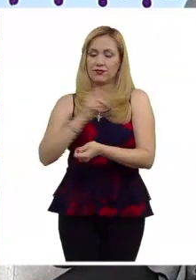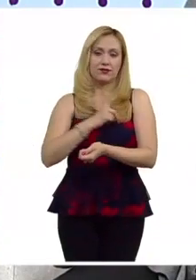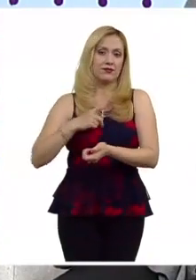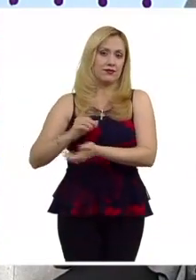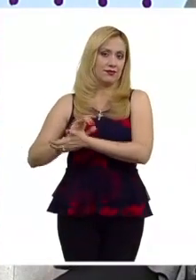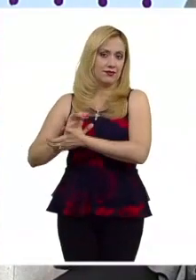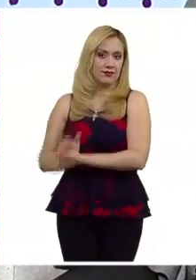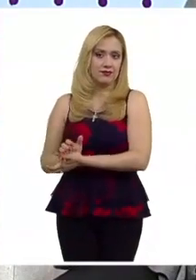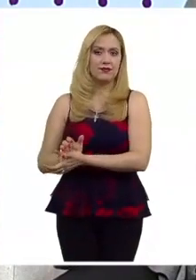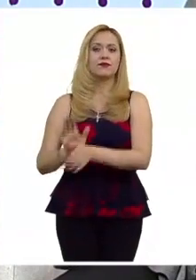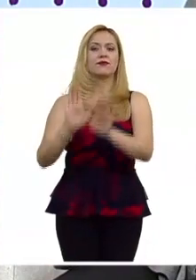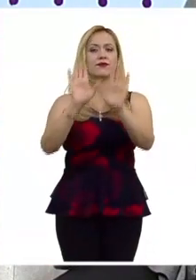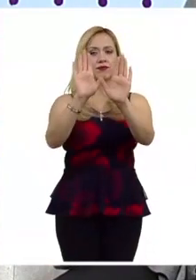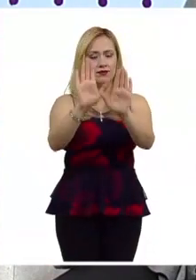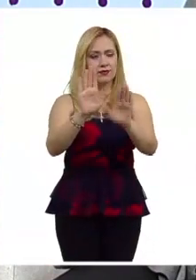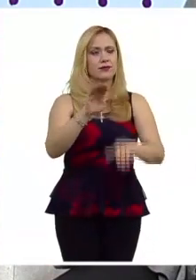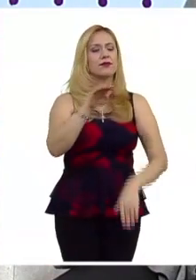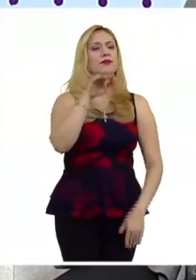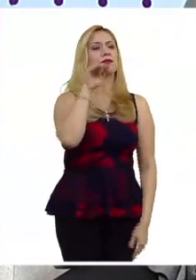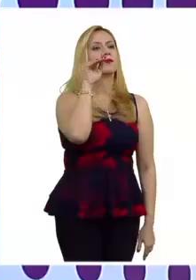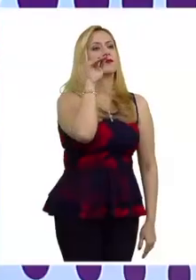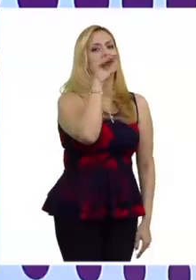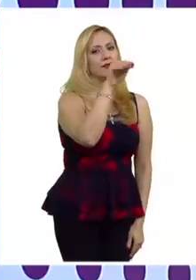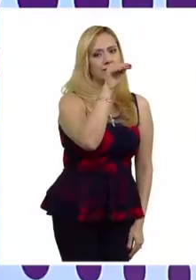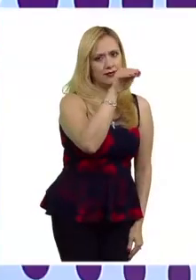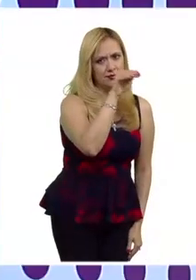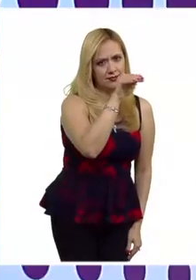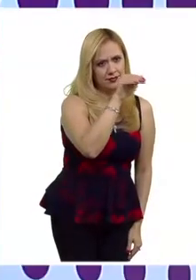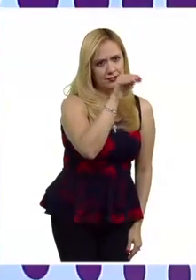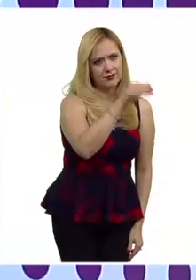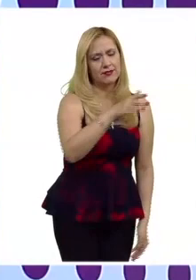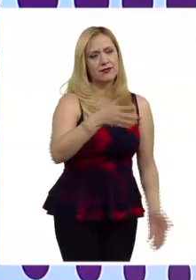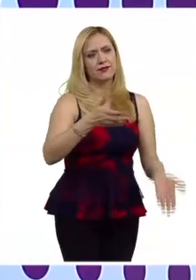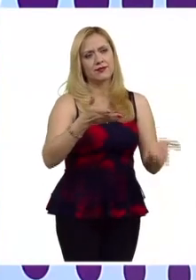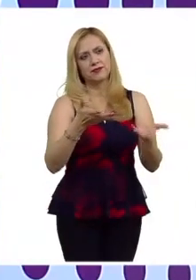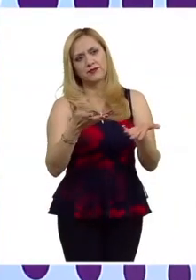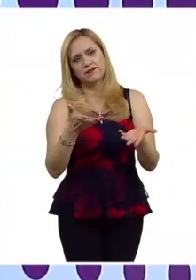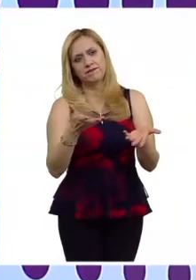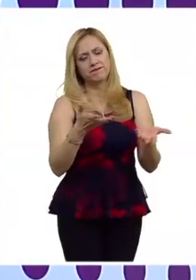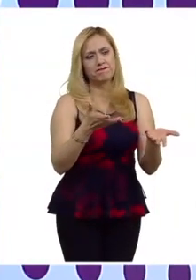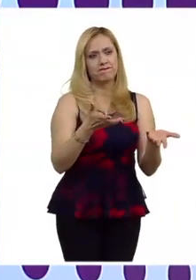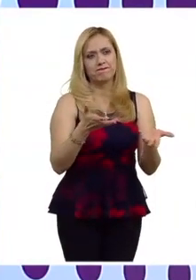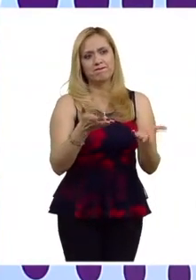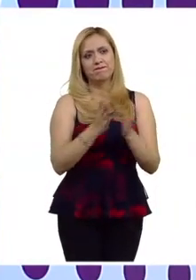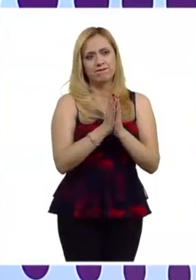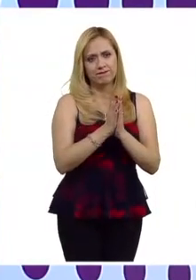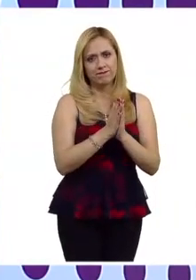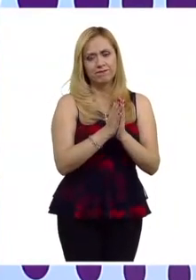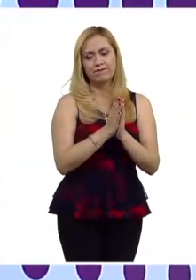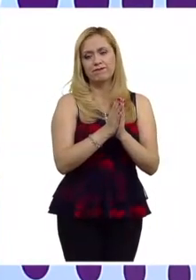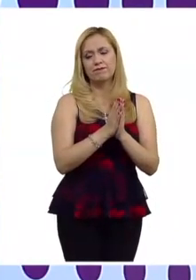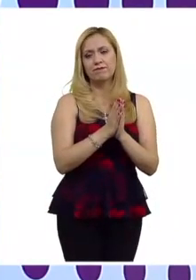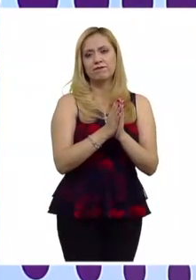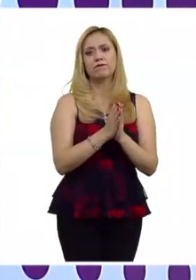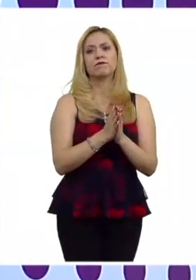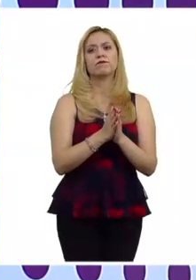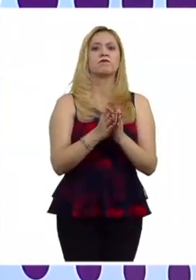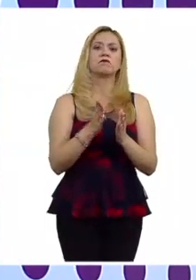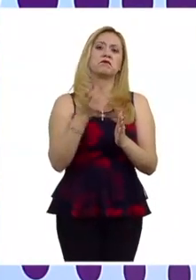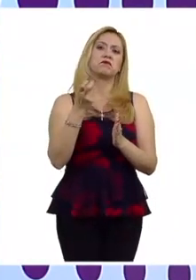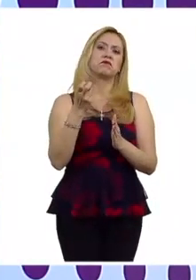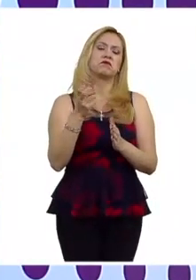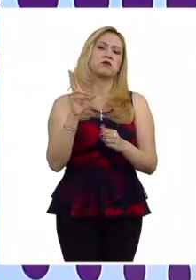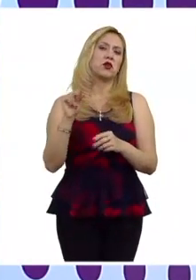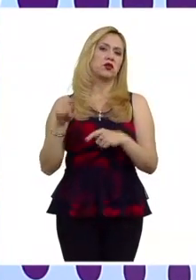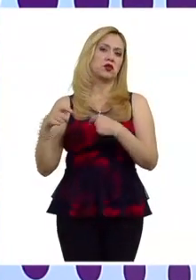sus empleados fue una medida razonable para con ellos por lo tanto se niega digamos